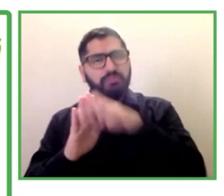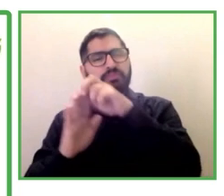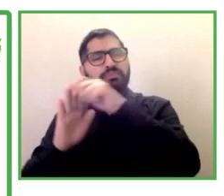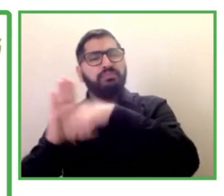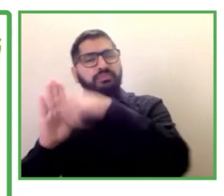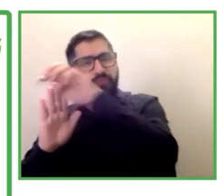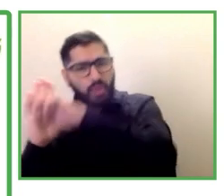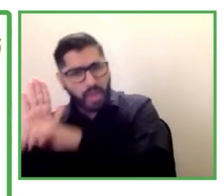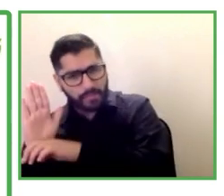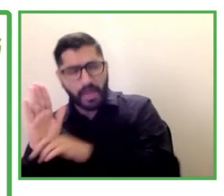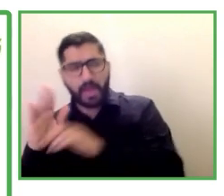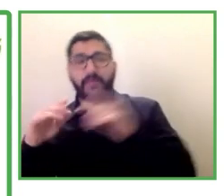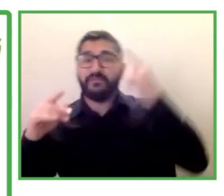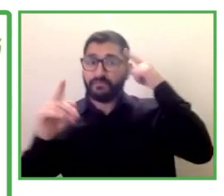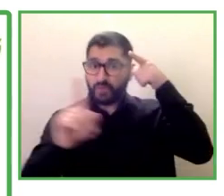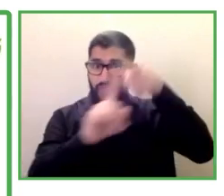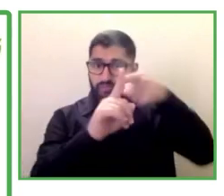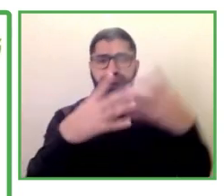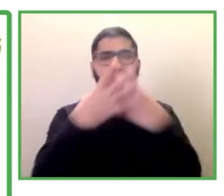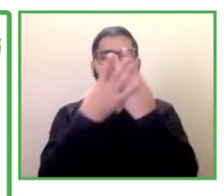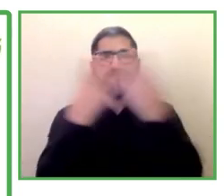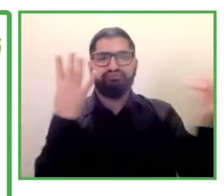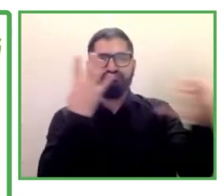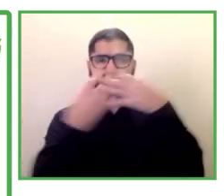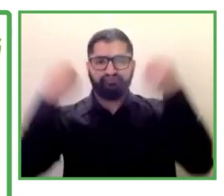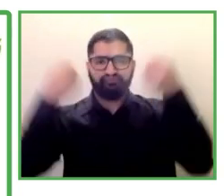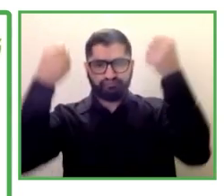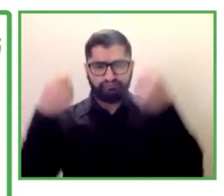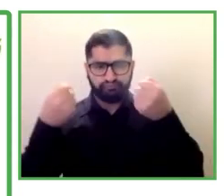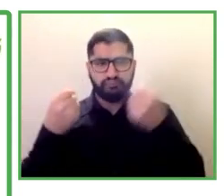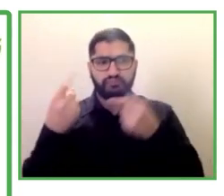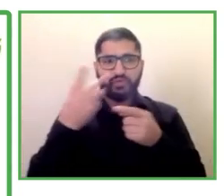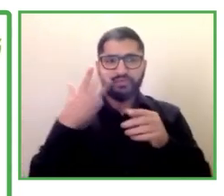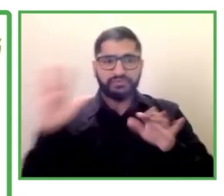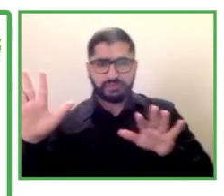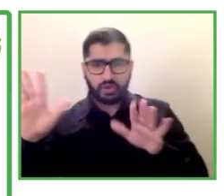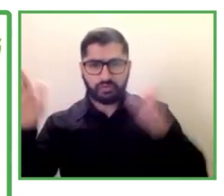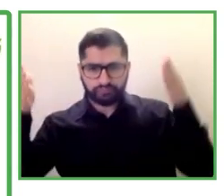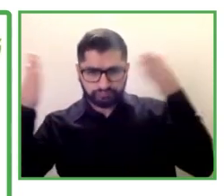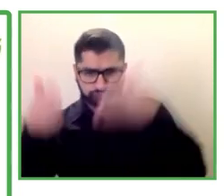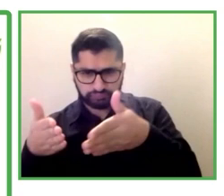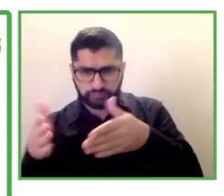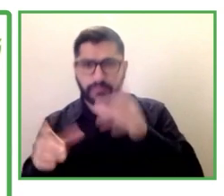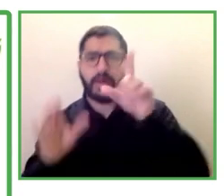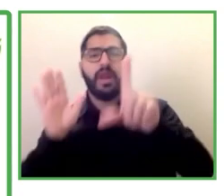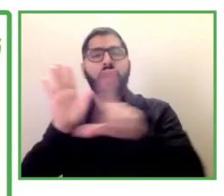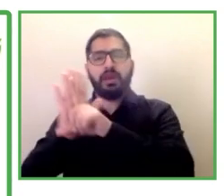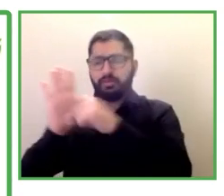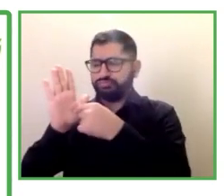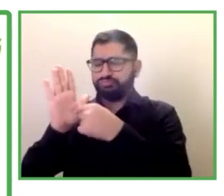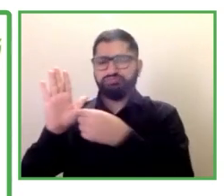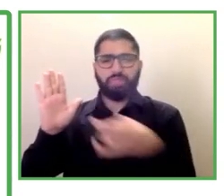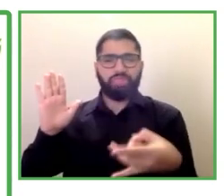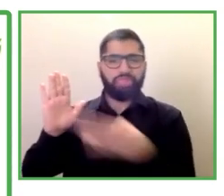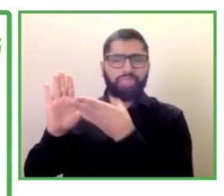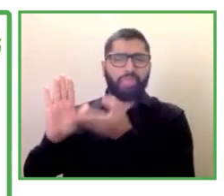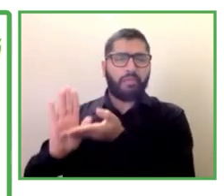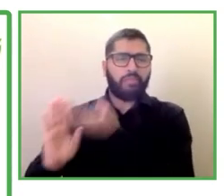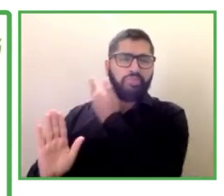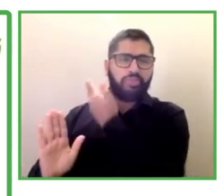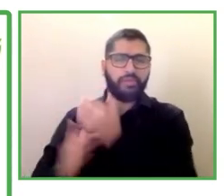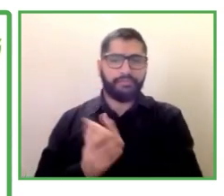las personas con discapacidad intelectual que cometen delitos, en muchas ocasiones son declaradas inimputables.